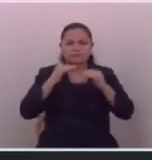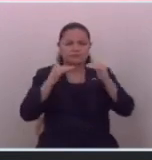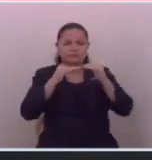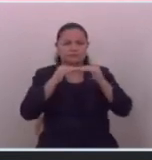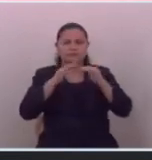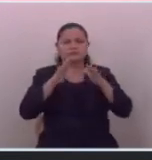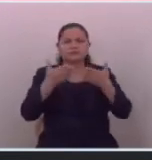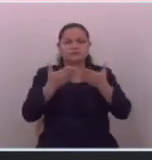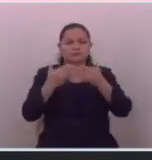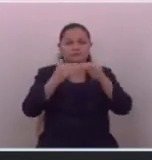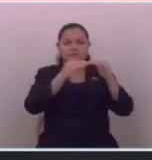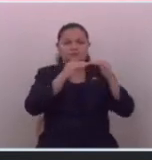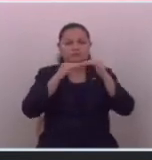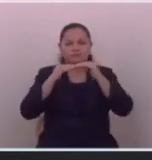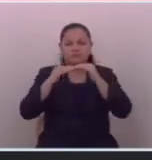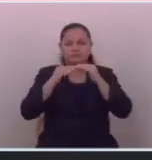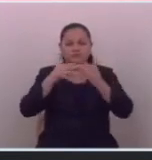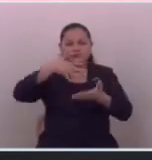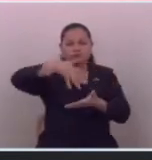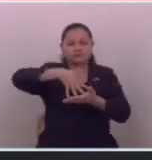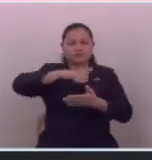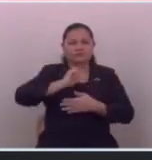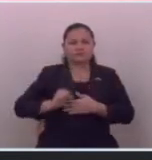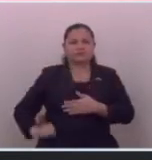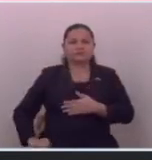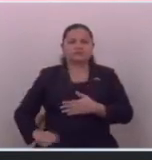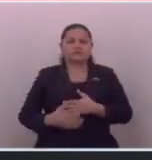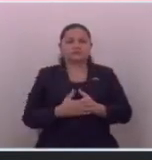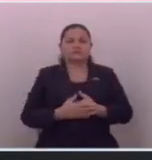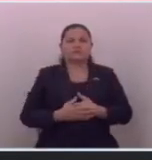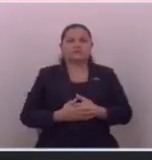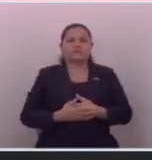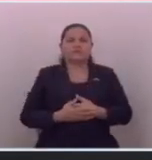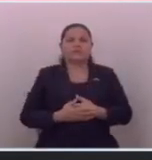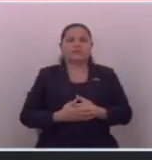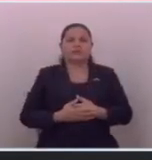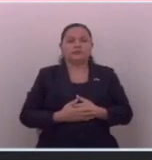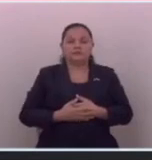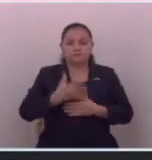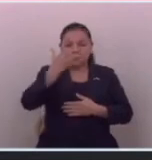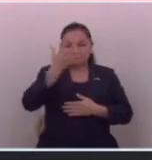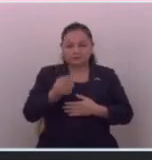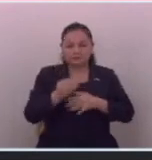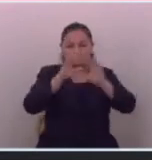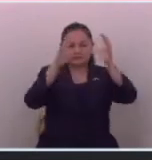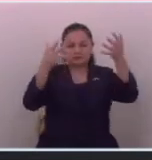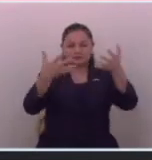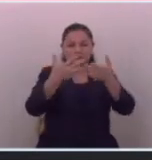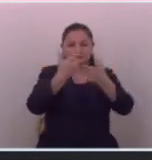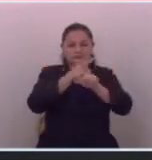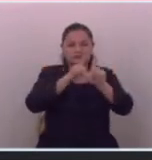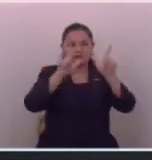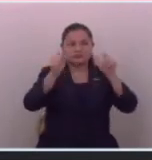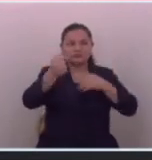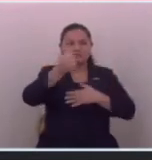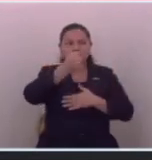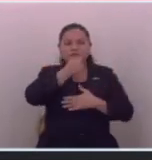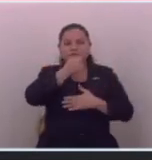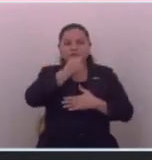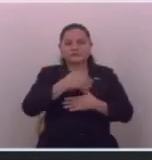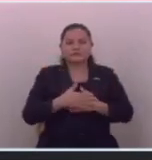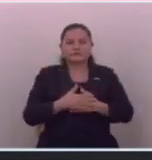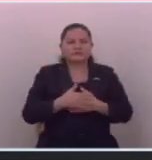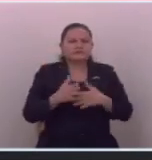sino que también a la población salvadoreña día internacional de la libertad de prensa